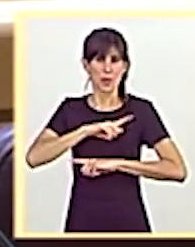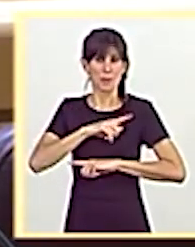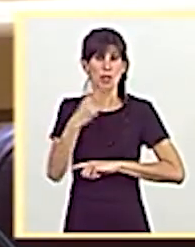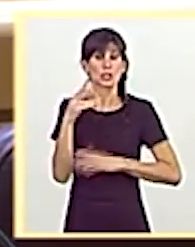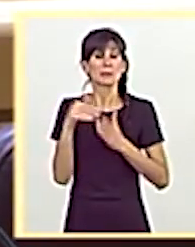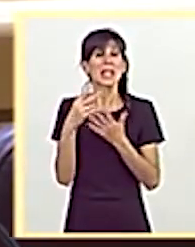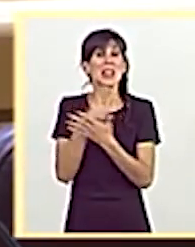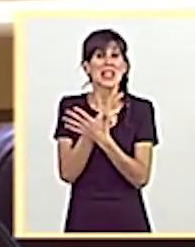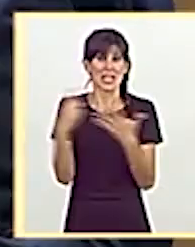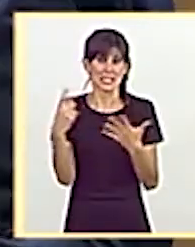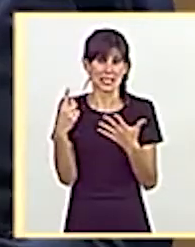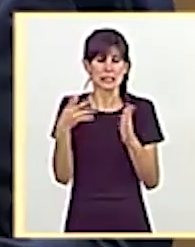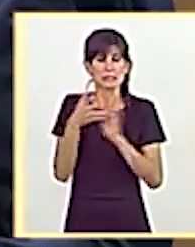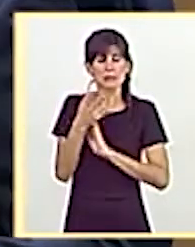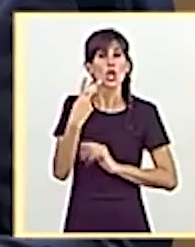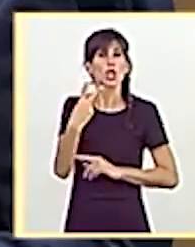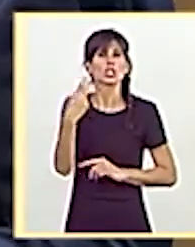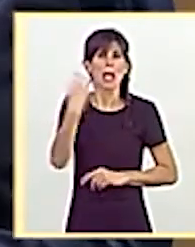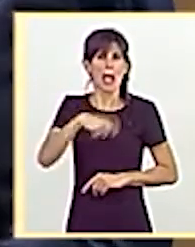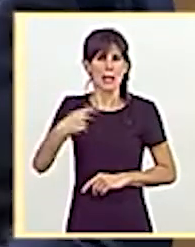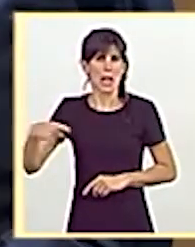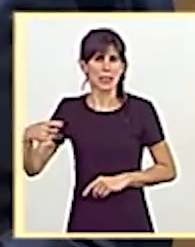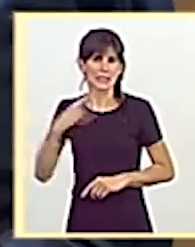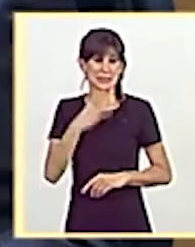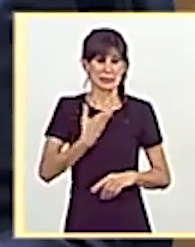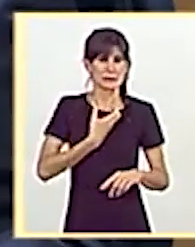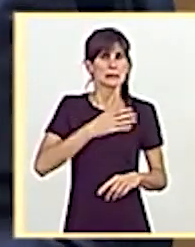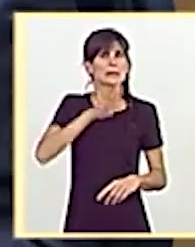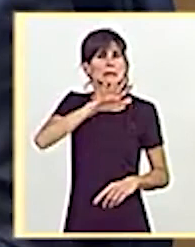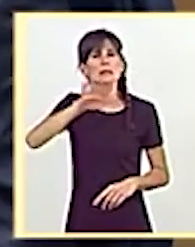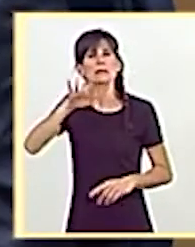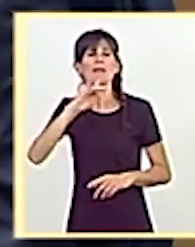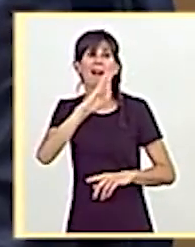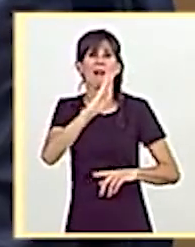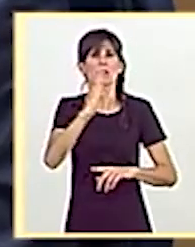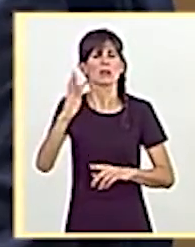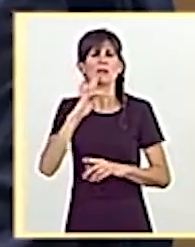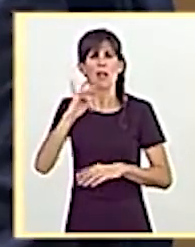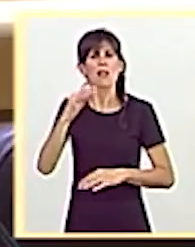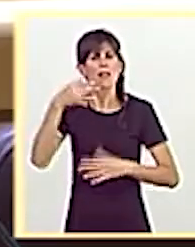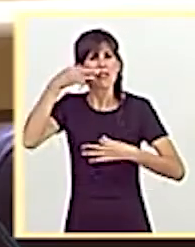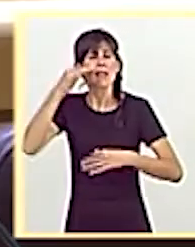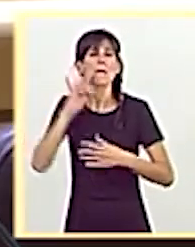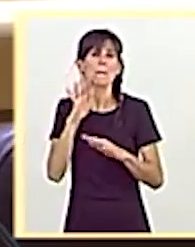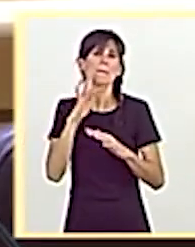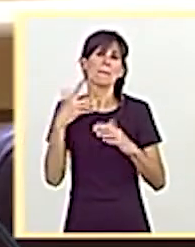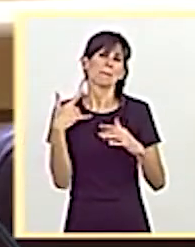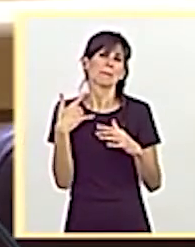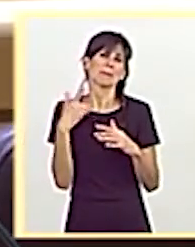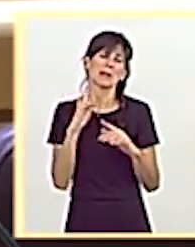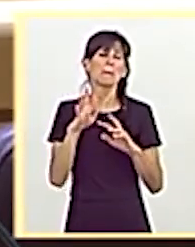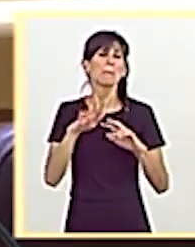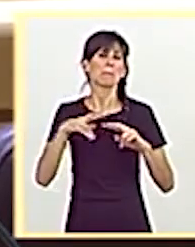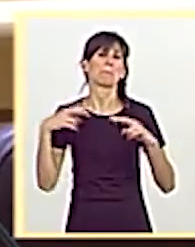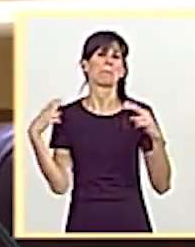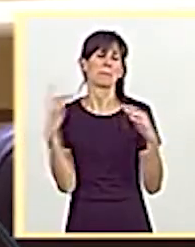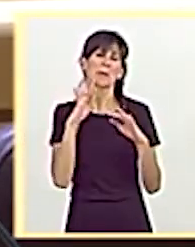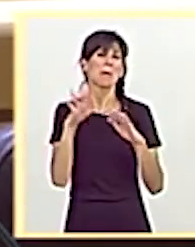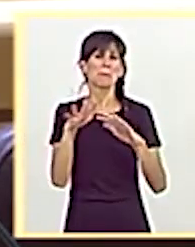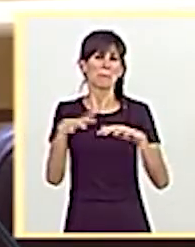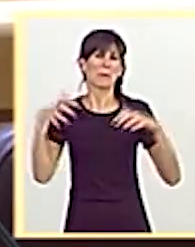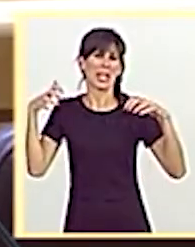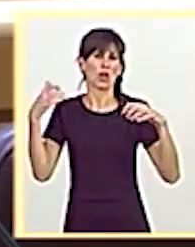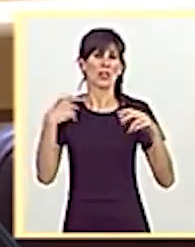2016, los dos alcaldes de los municipios afectados estuvieron presentes en el Pleno del Senado, donde ya se preguntó